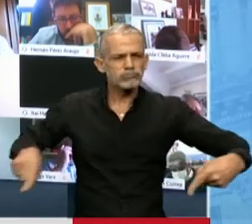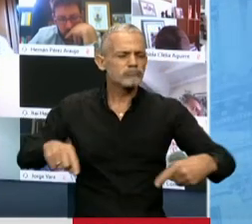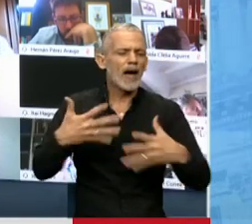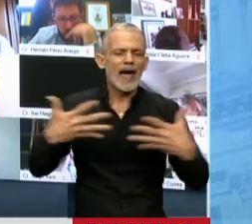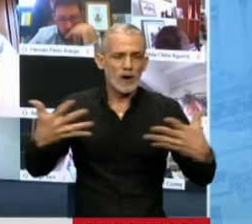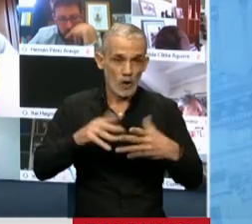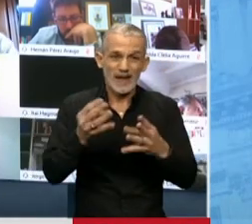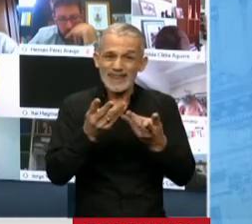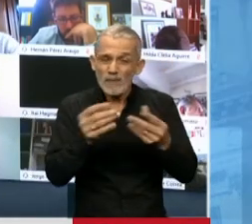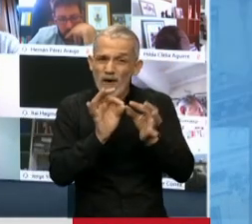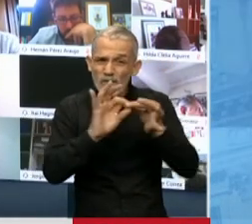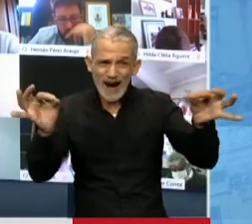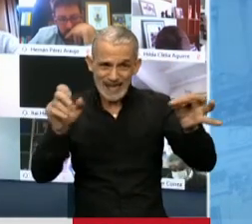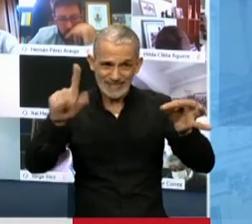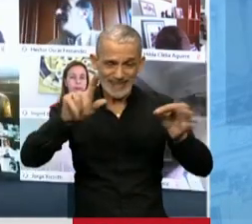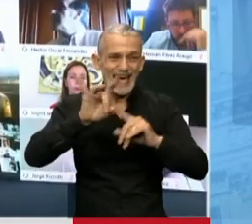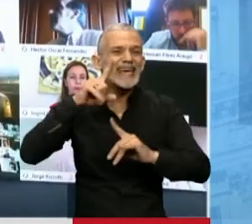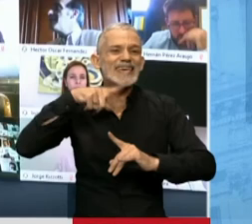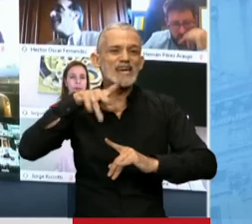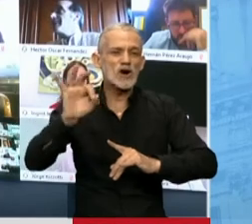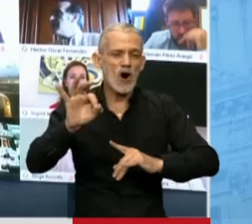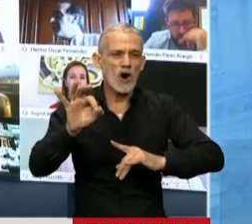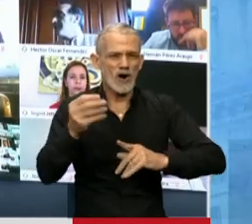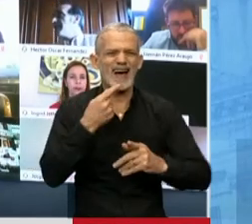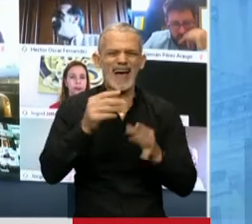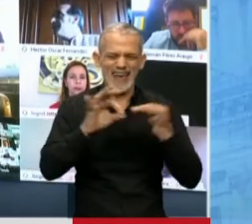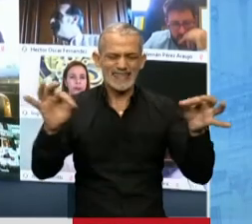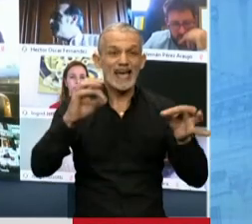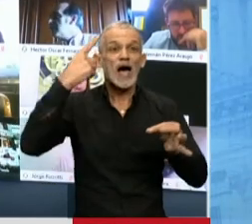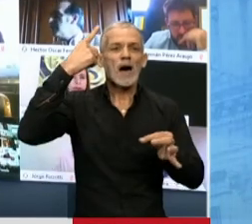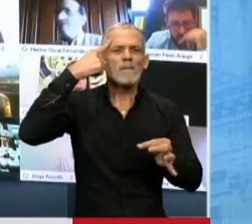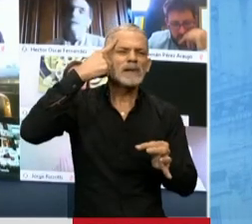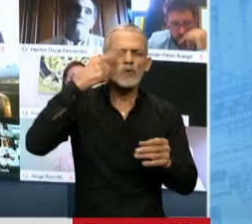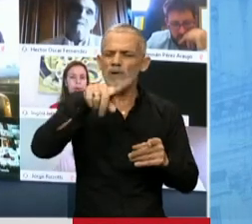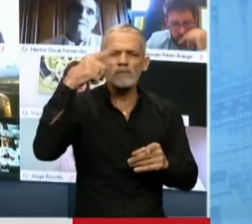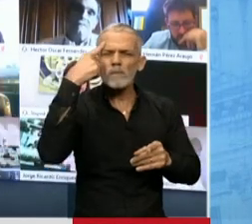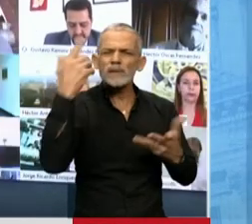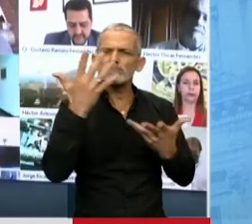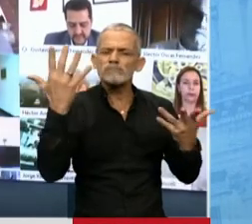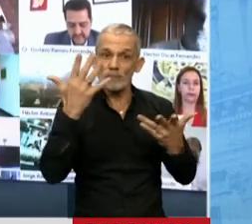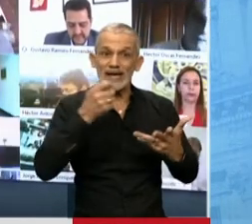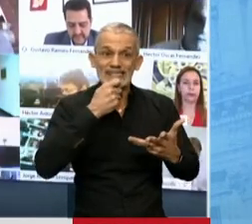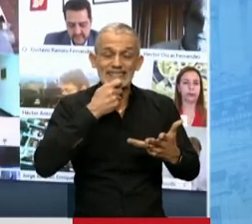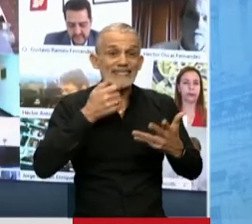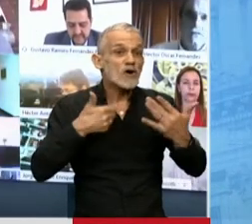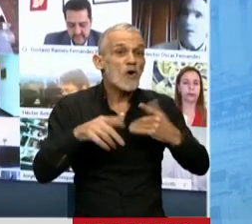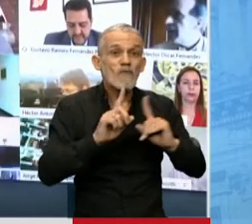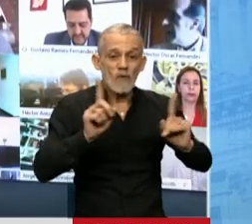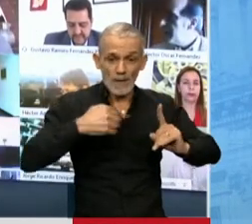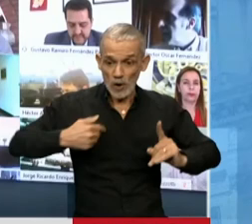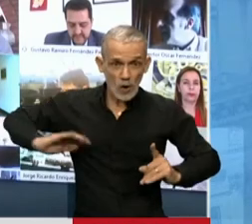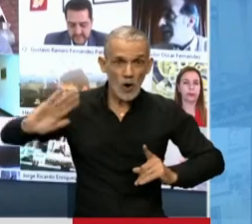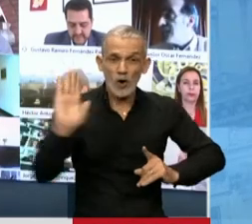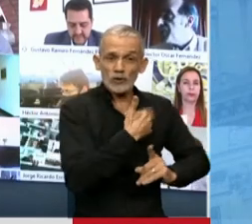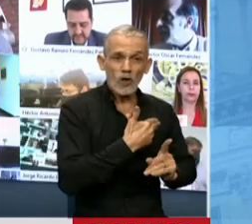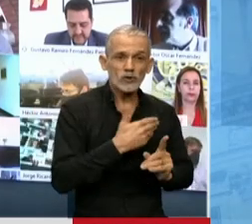terminar con una frase de él, de Kino, que decía ¿Pensaron alguna vez que si no fuera por todos